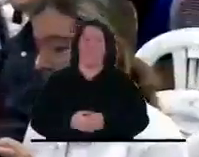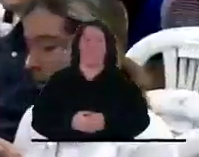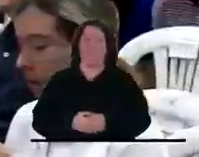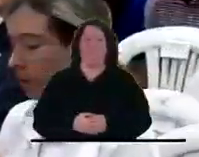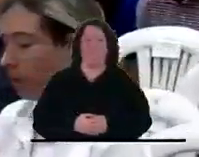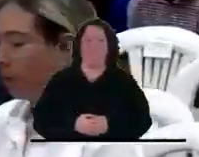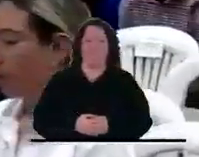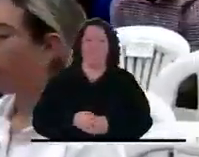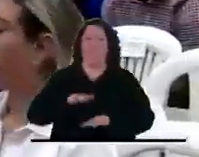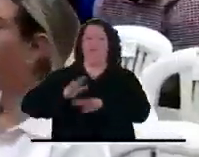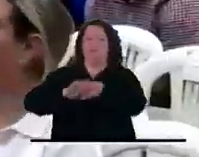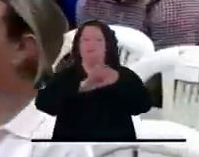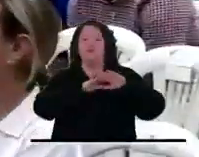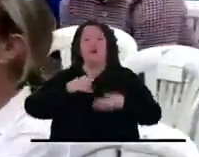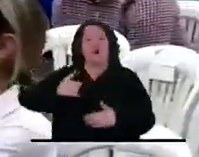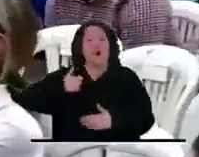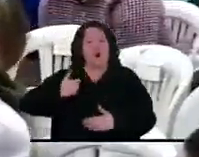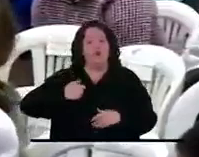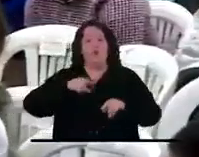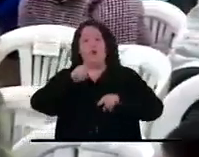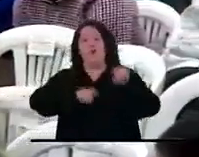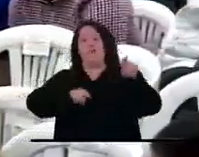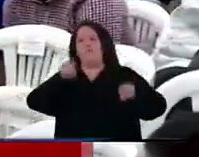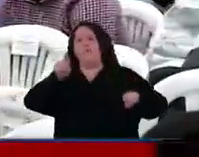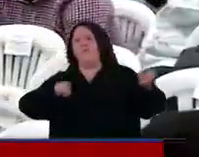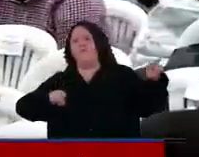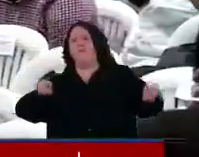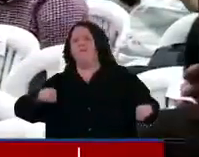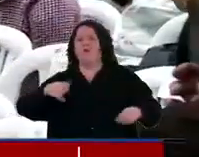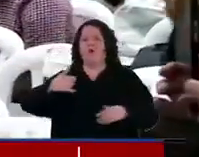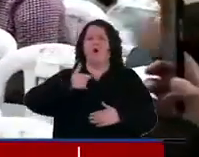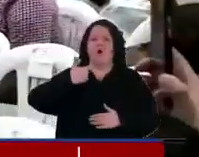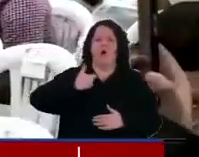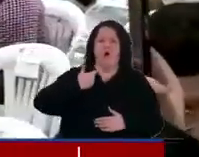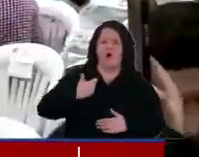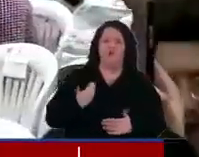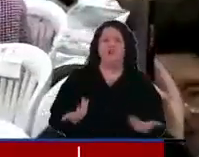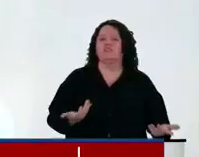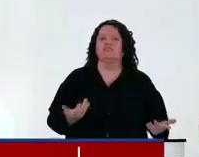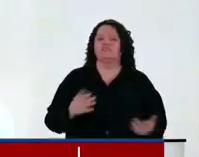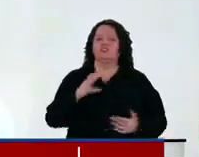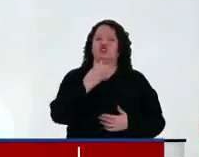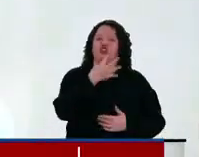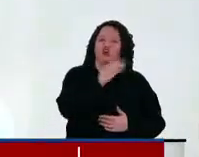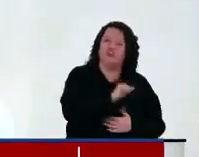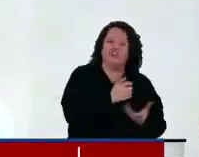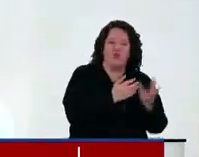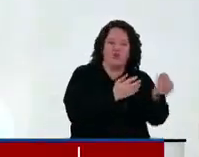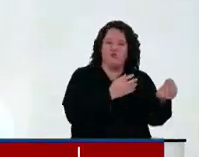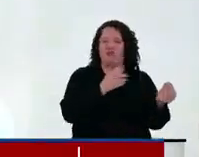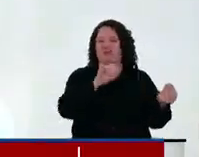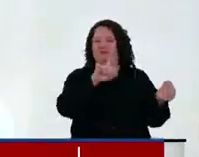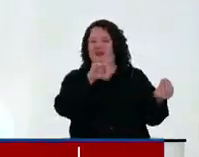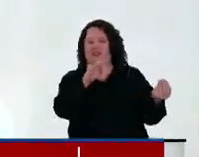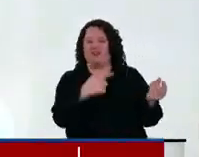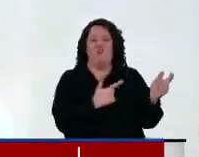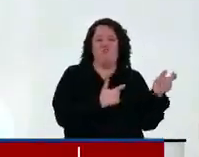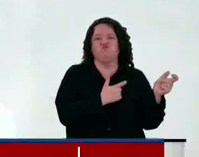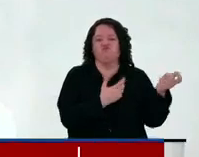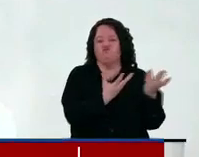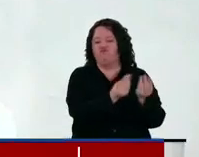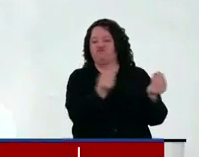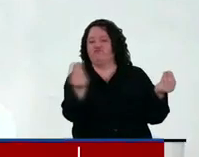A los jóvenes que andan por allí, en los chotas, los espartanos, los no sé qué de